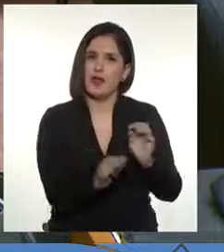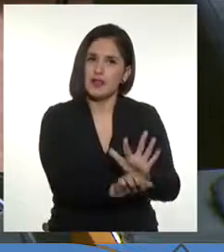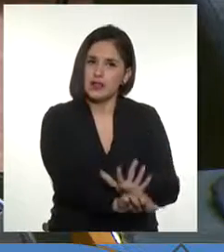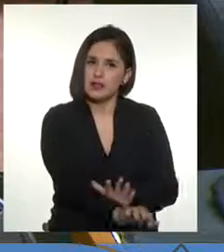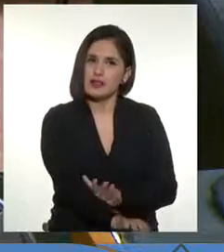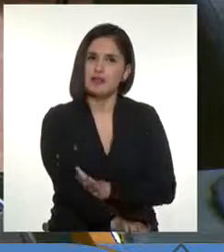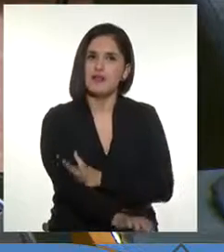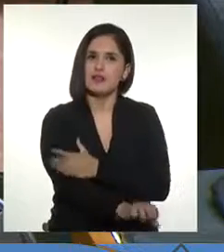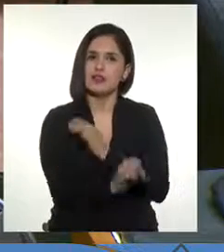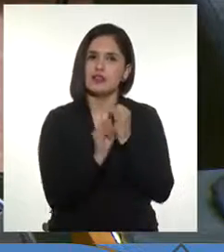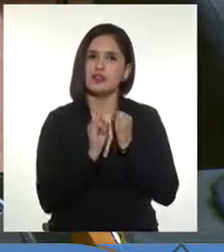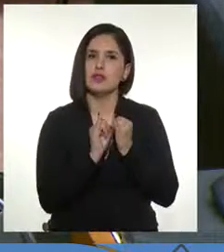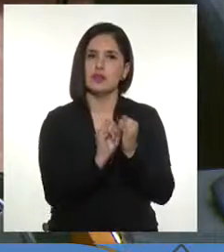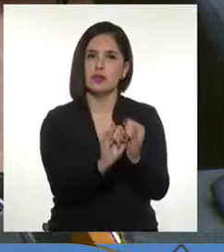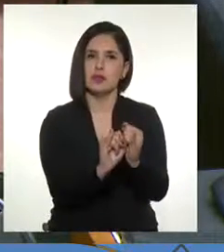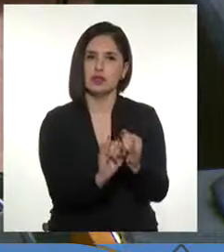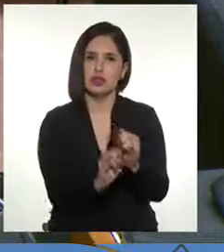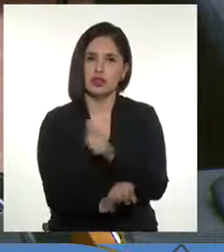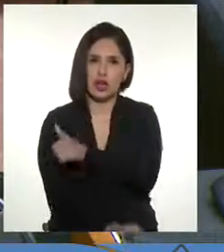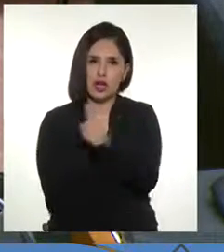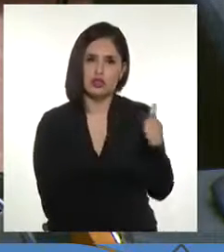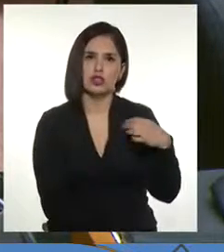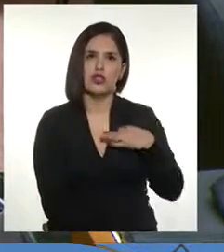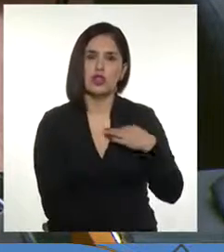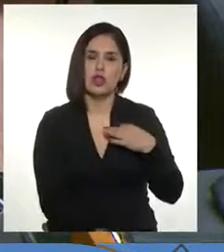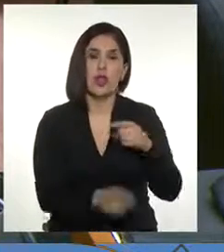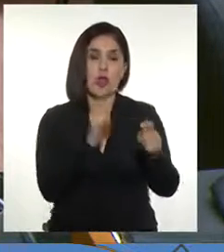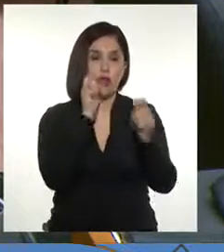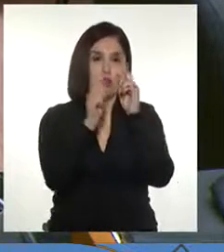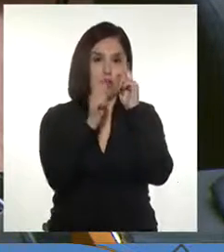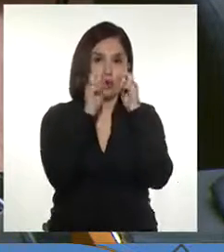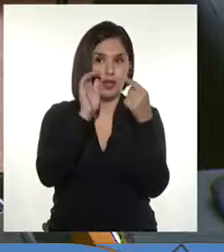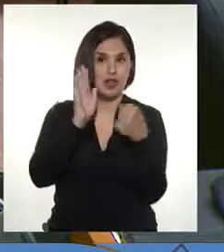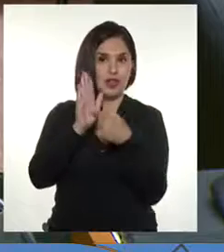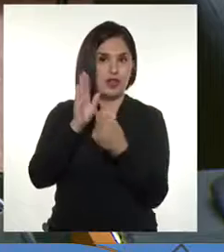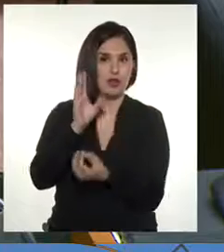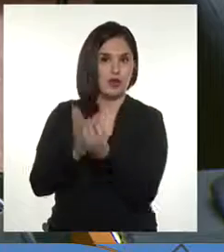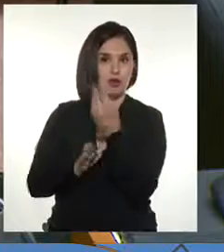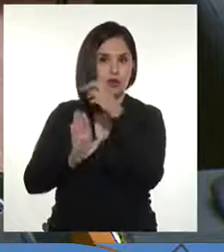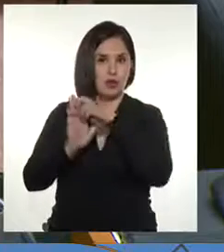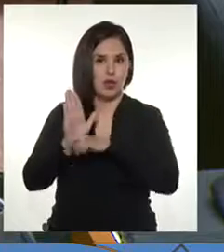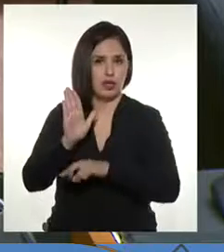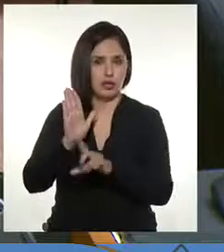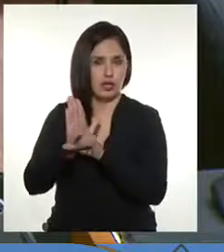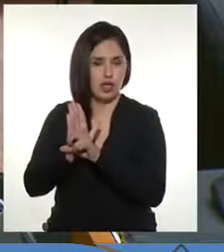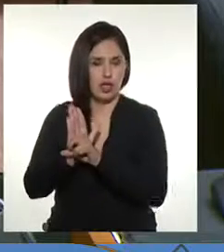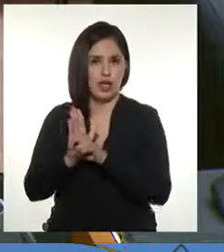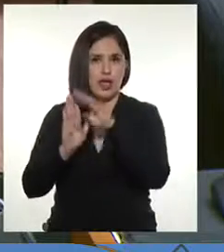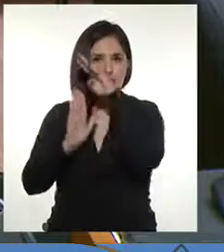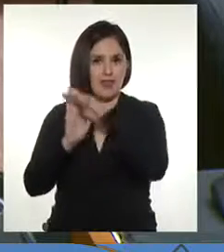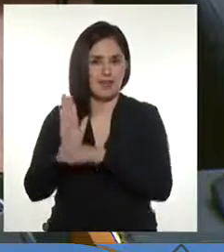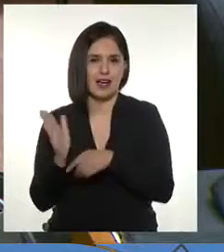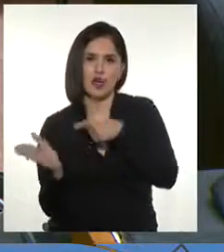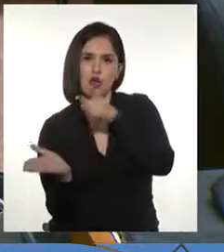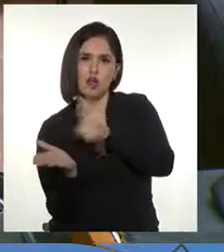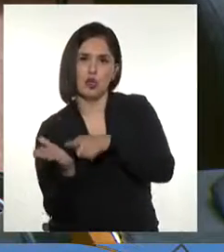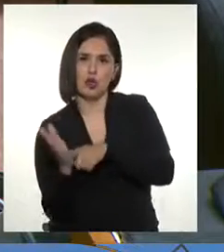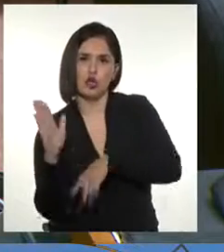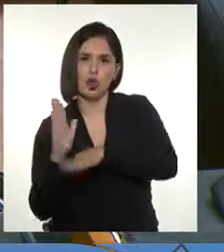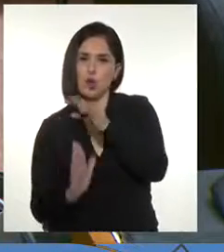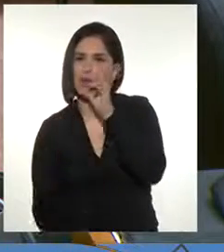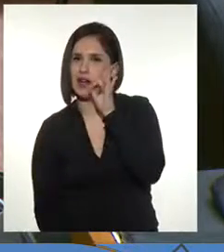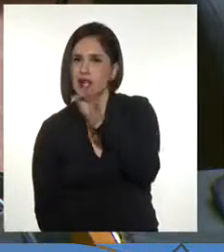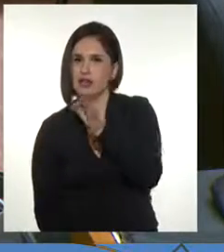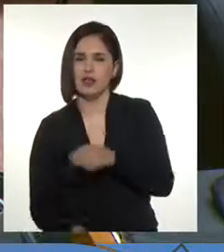ciudadana respecto de los riesgos de esta contrarreforma y de rebajarle los impuestos a los más ricos que producto de este